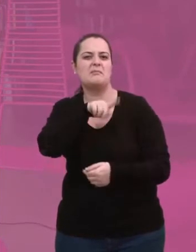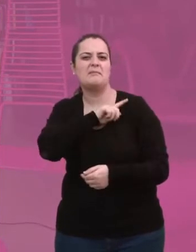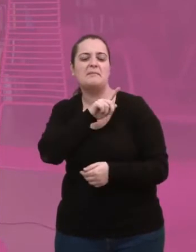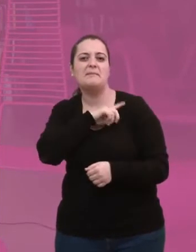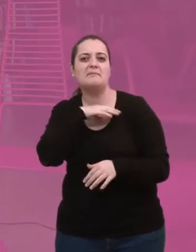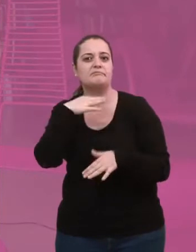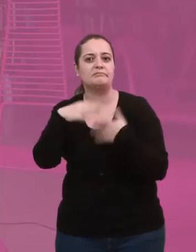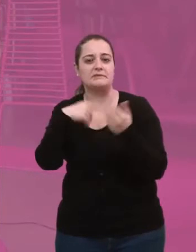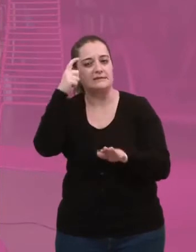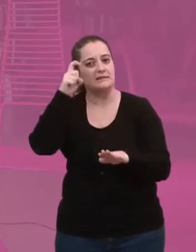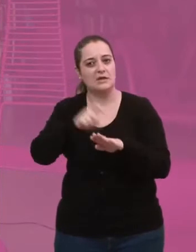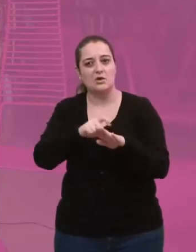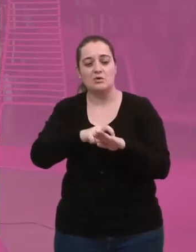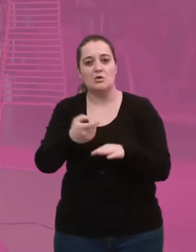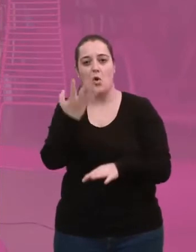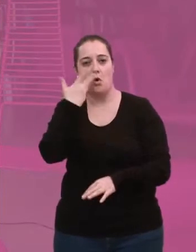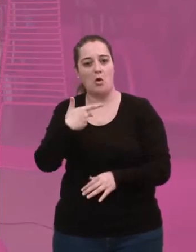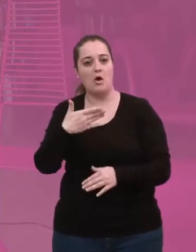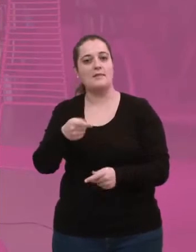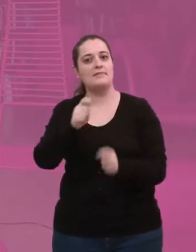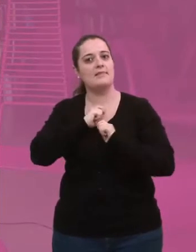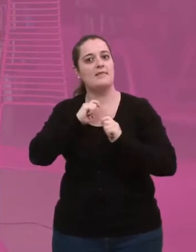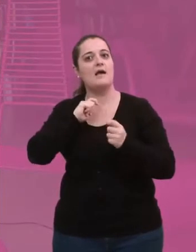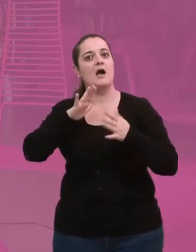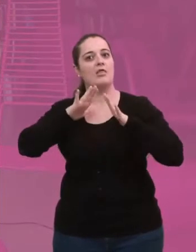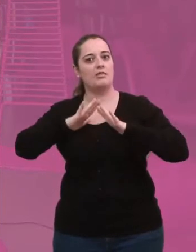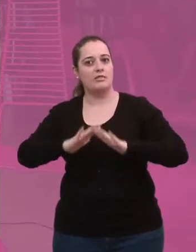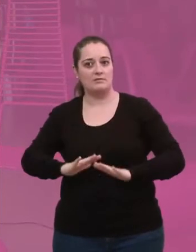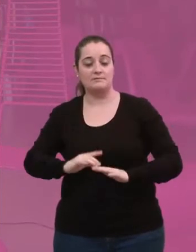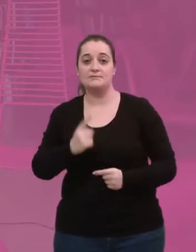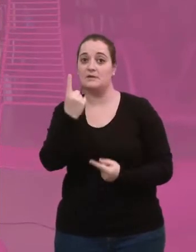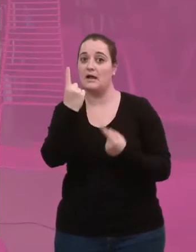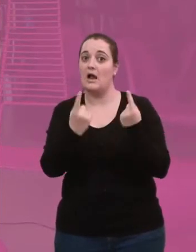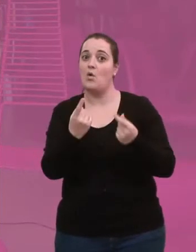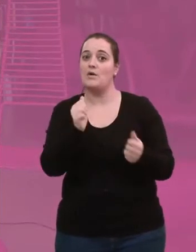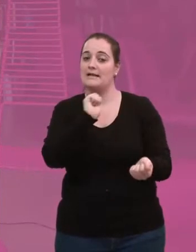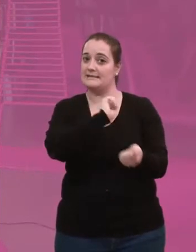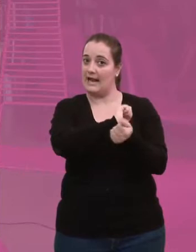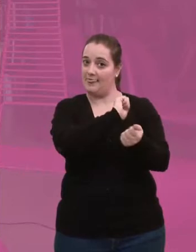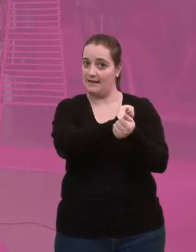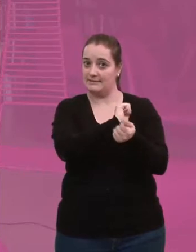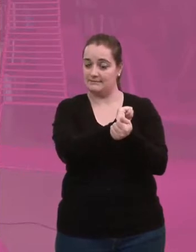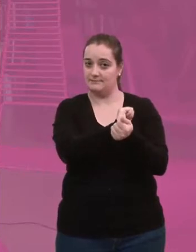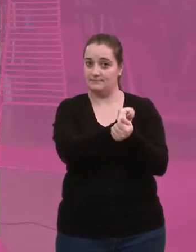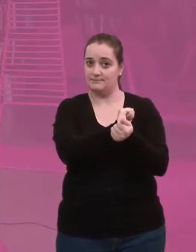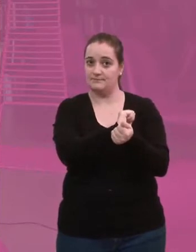psicológicas y tal, y hay un rosa en concreto que es, por lo visto, el color más relajante y es hecho tan así que hay algunas cárceles